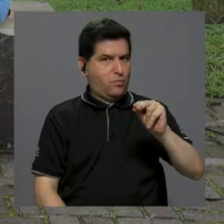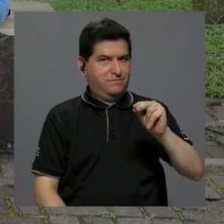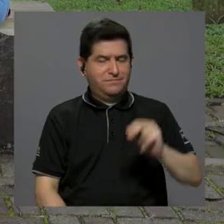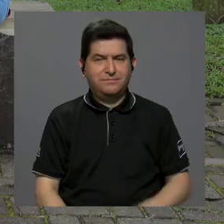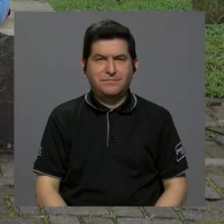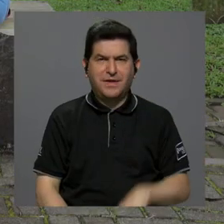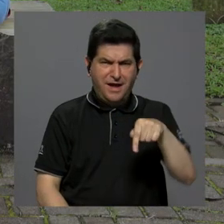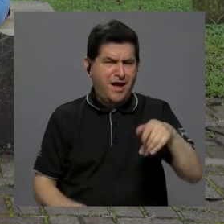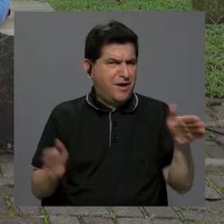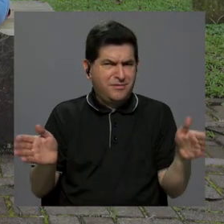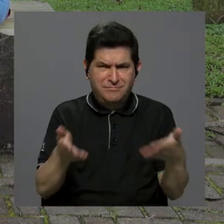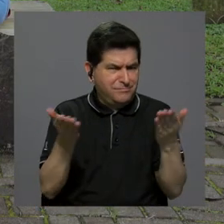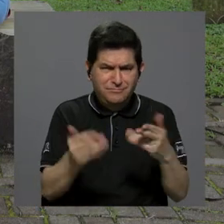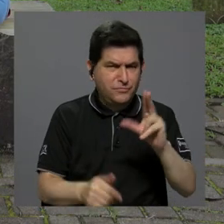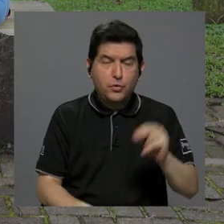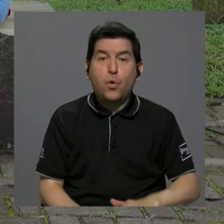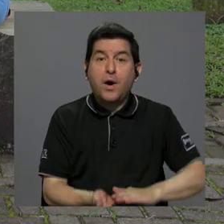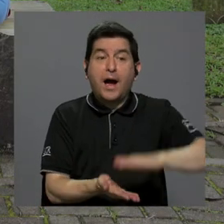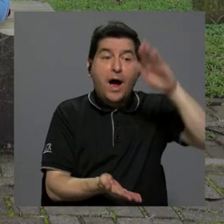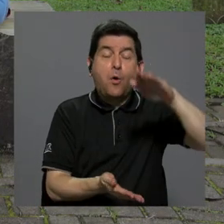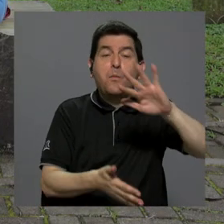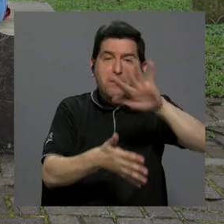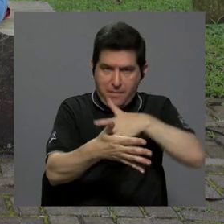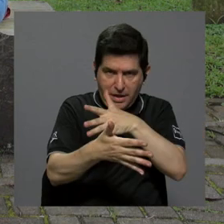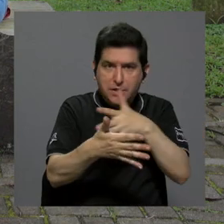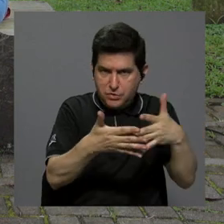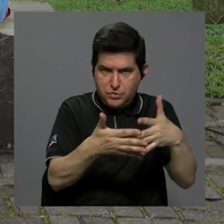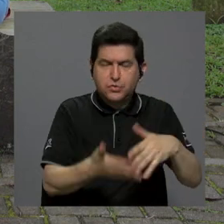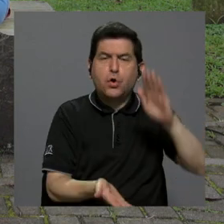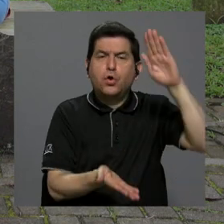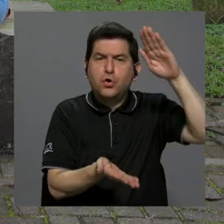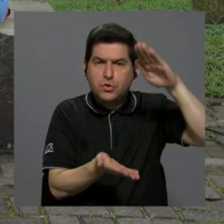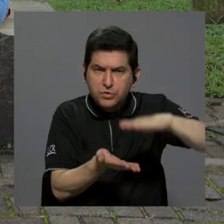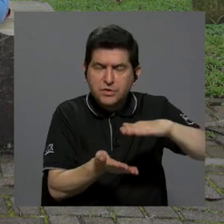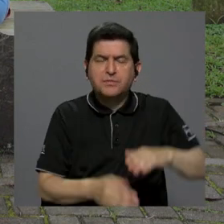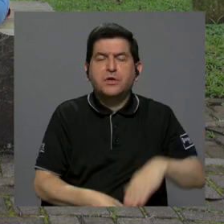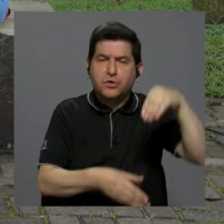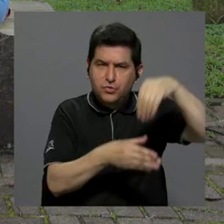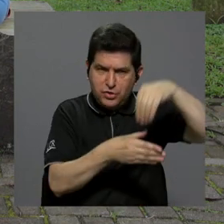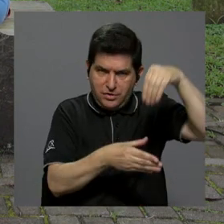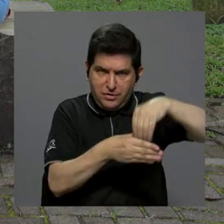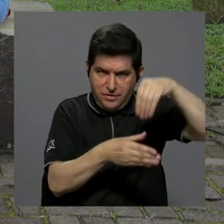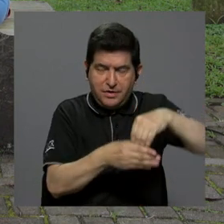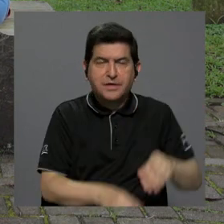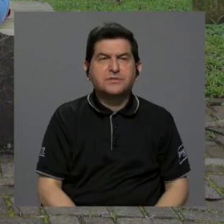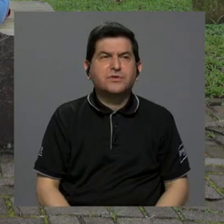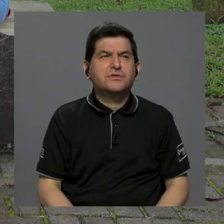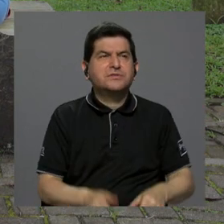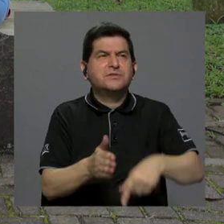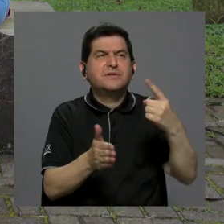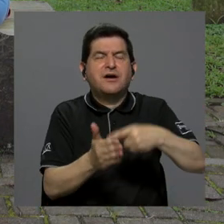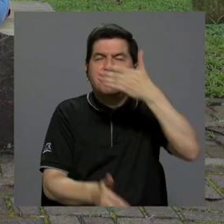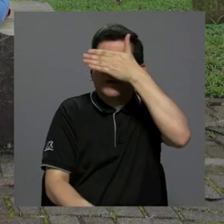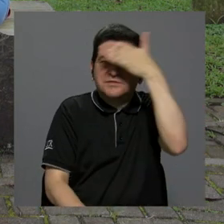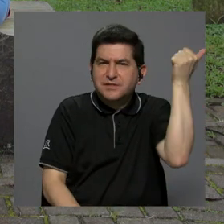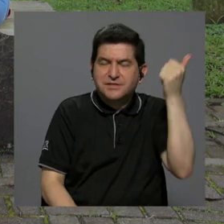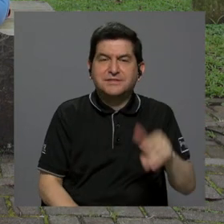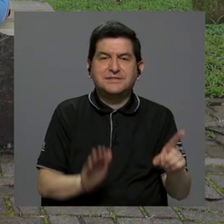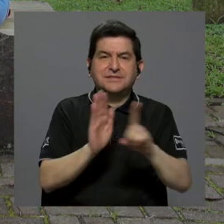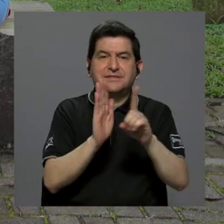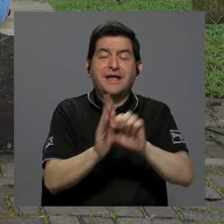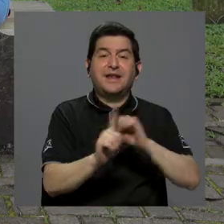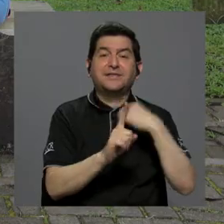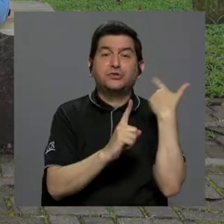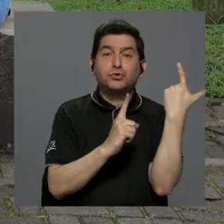Acá no, acá no es estímulo, sino aumento de jornada, disminución de ingresos, y muchas veces